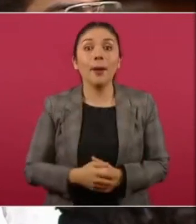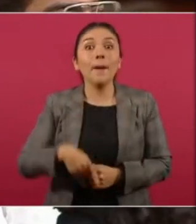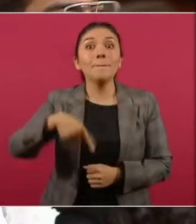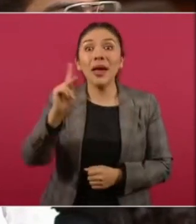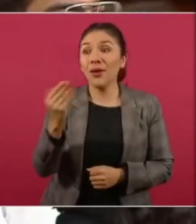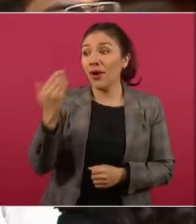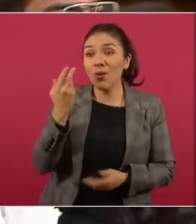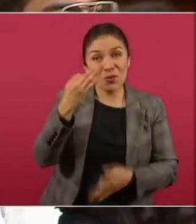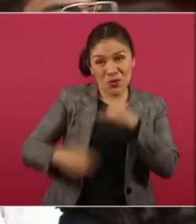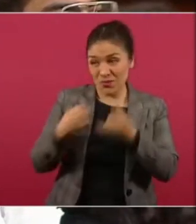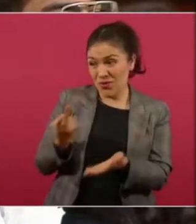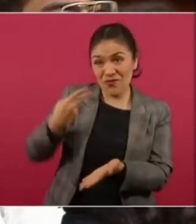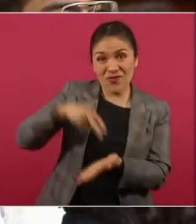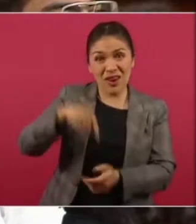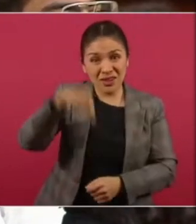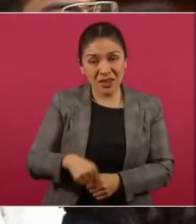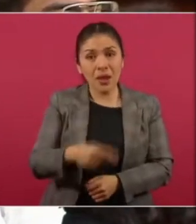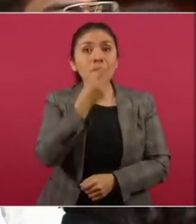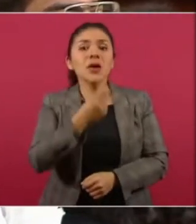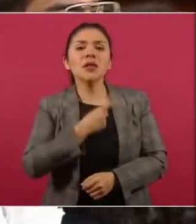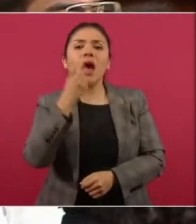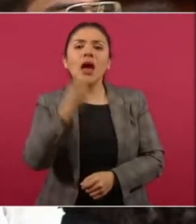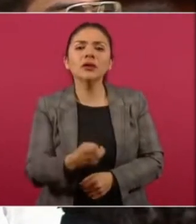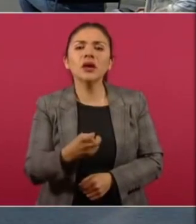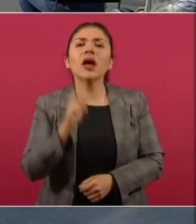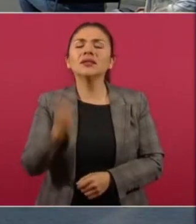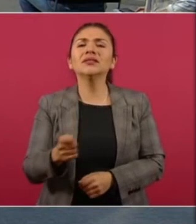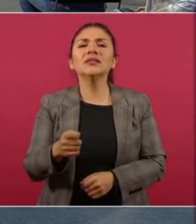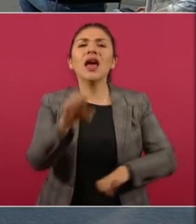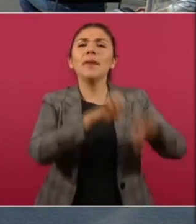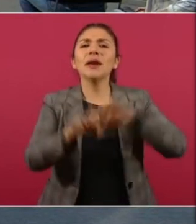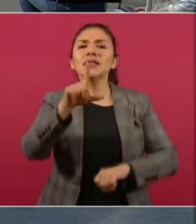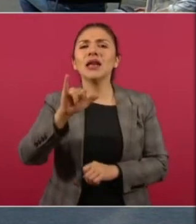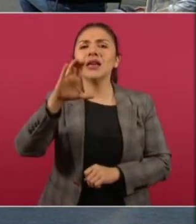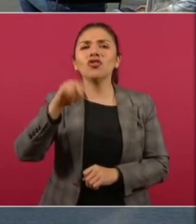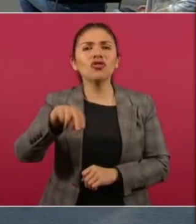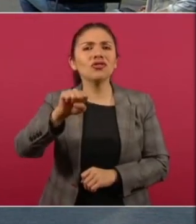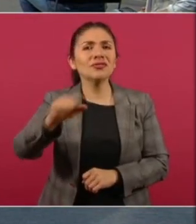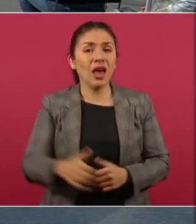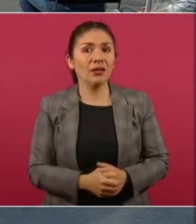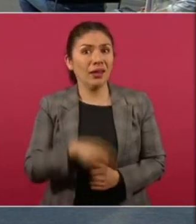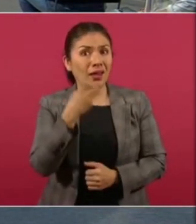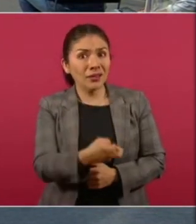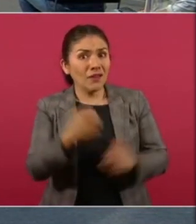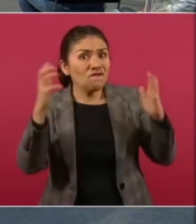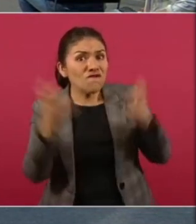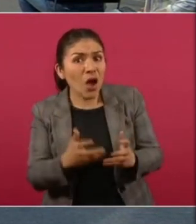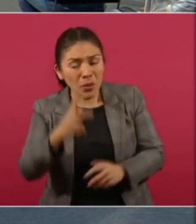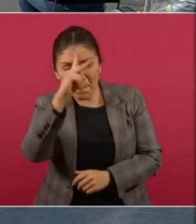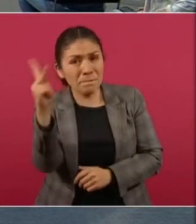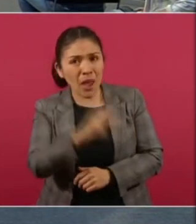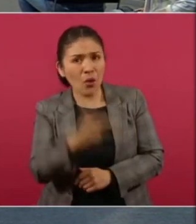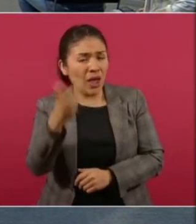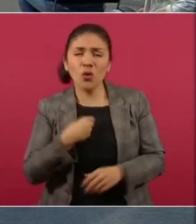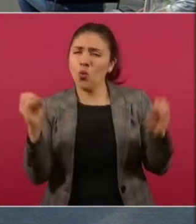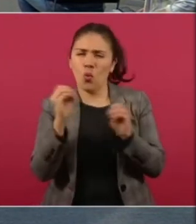de mi última participación, presidente, me hablaron también de la, de Liconza. Un megafraude por ahí, eso todavía